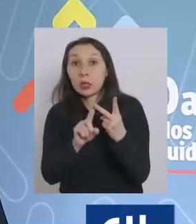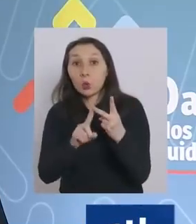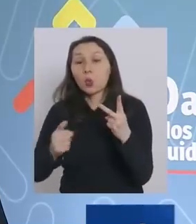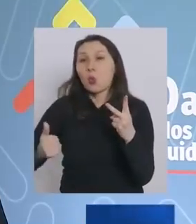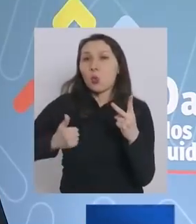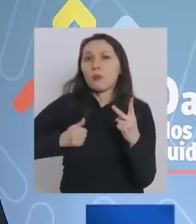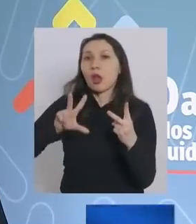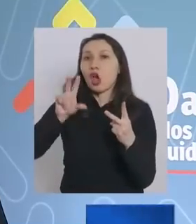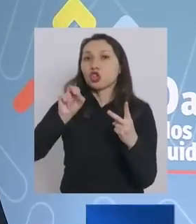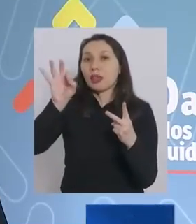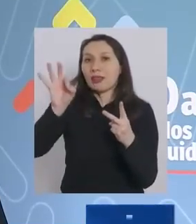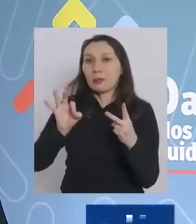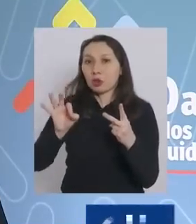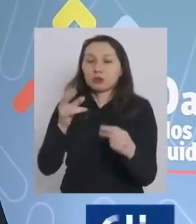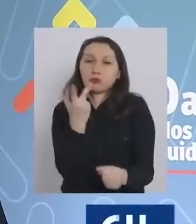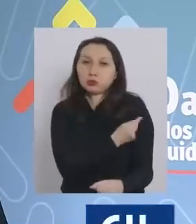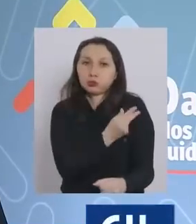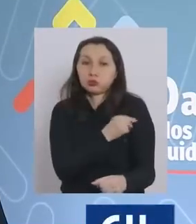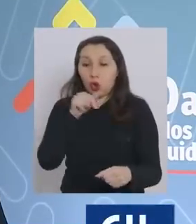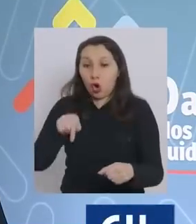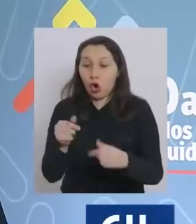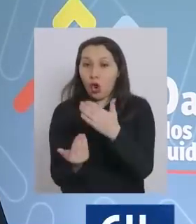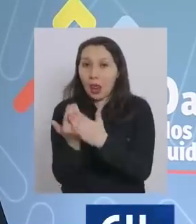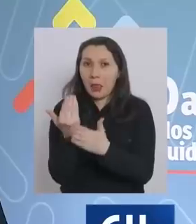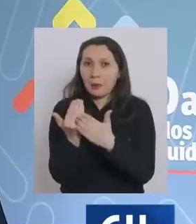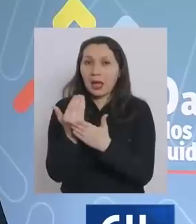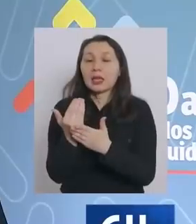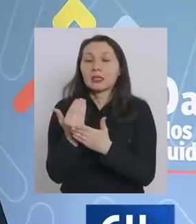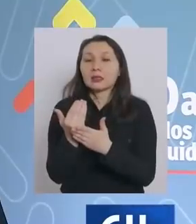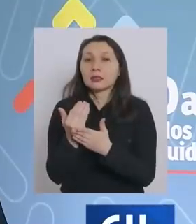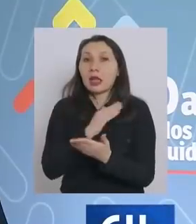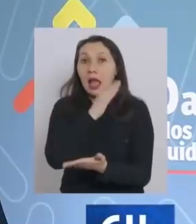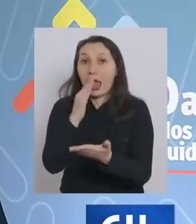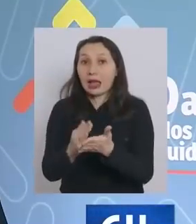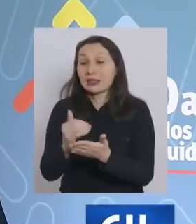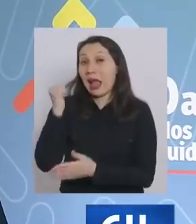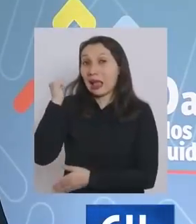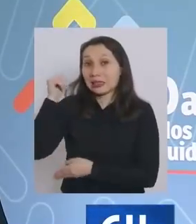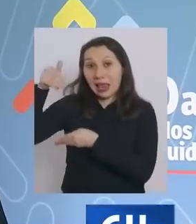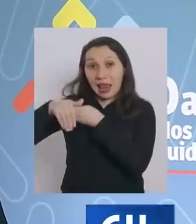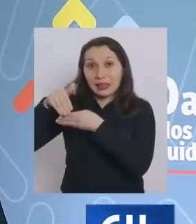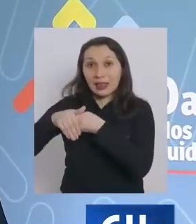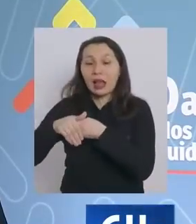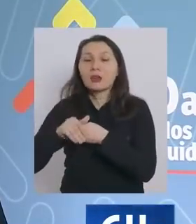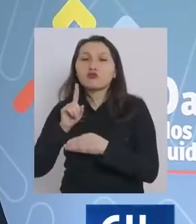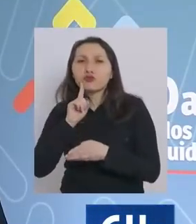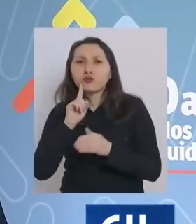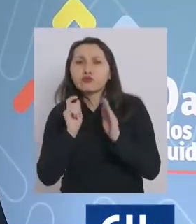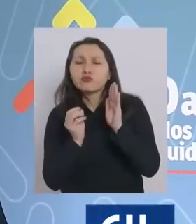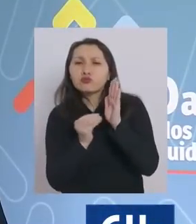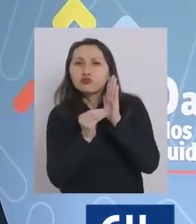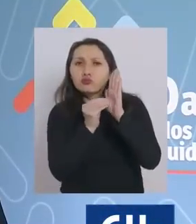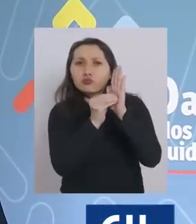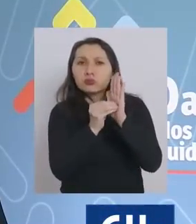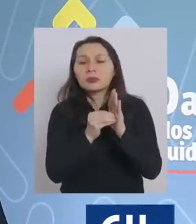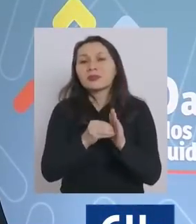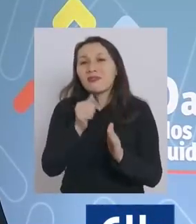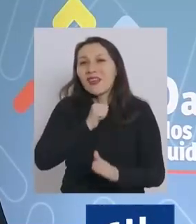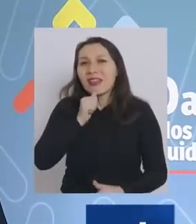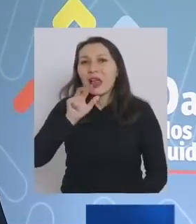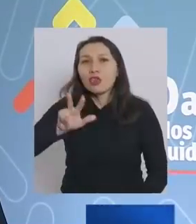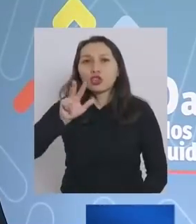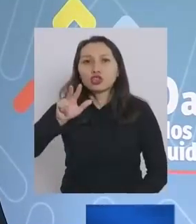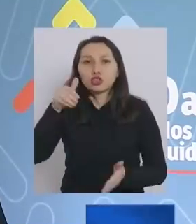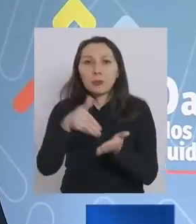% al día de hoy en la mañana o sea hasta el día de ayer en la tarde tenemos que vacunar 18